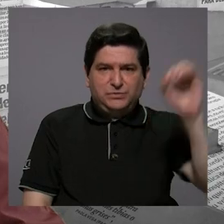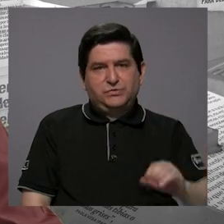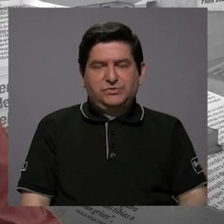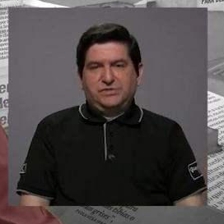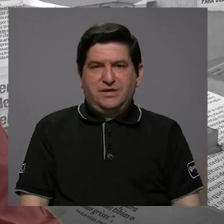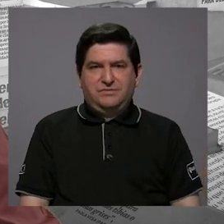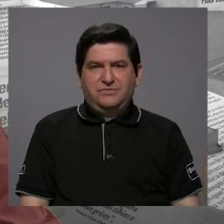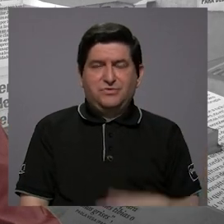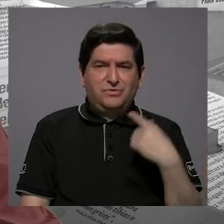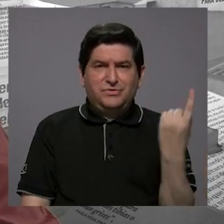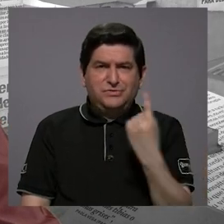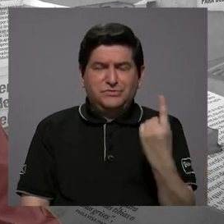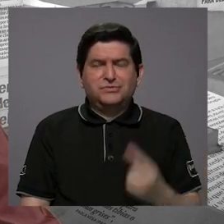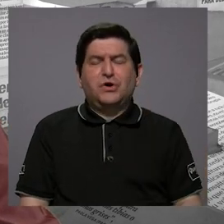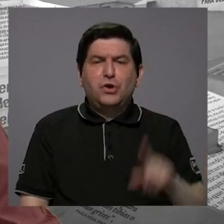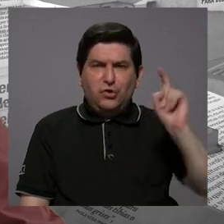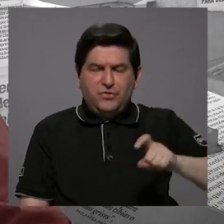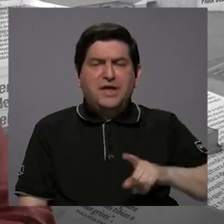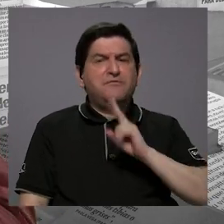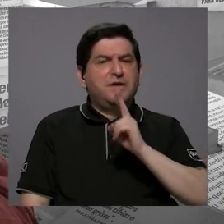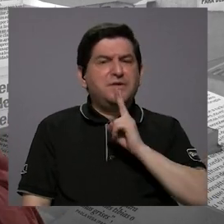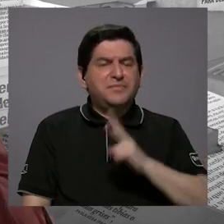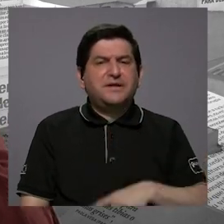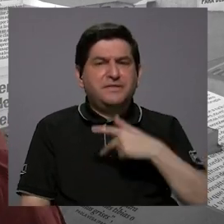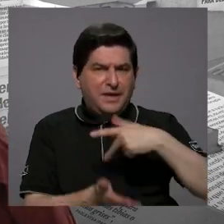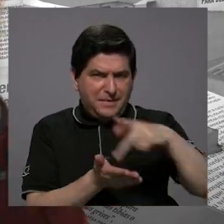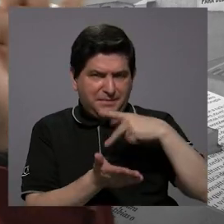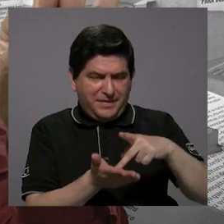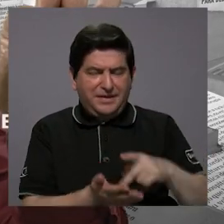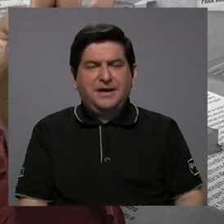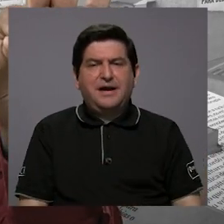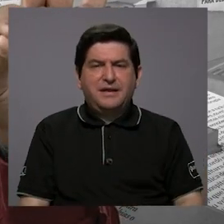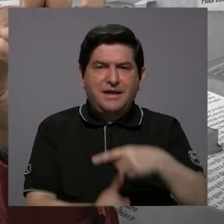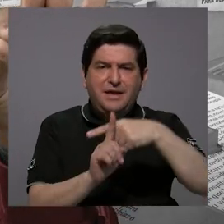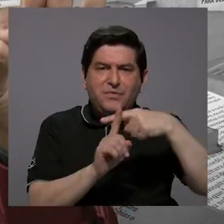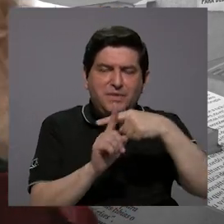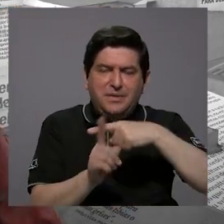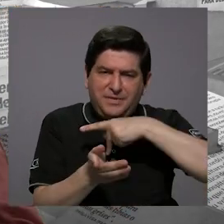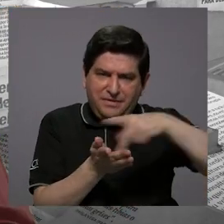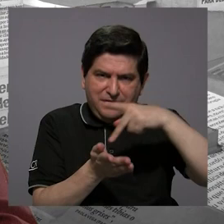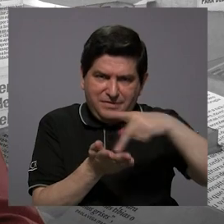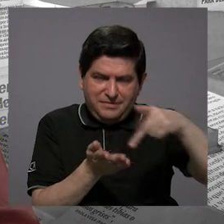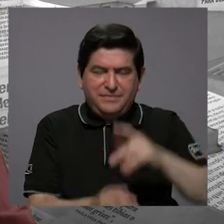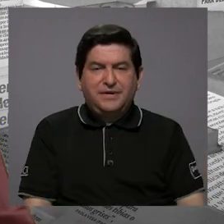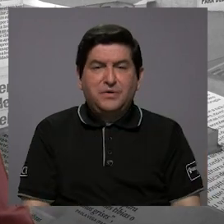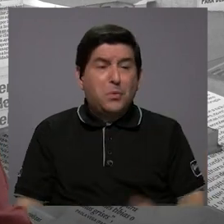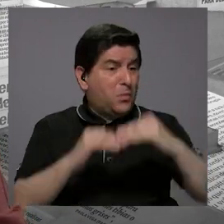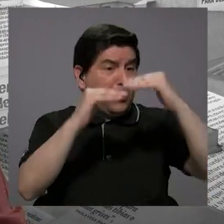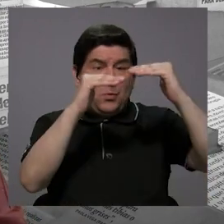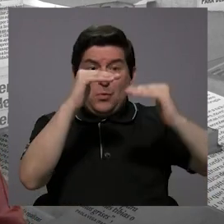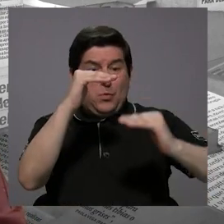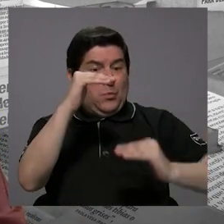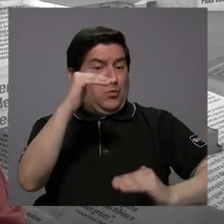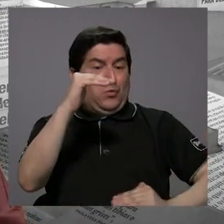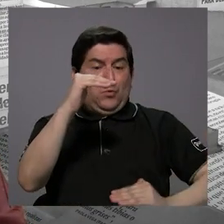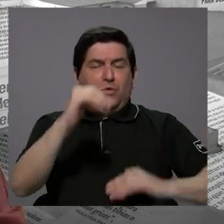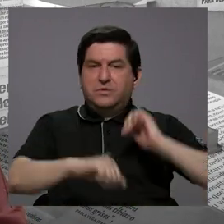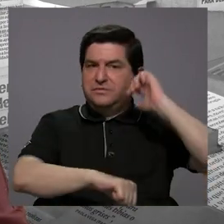apenas el 10% de lo que debería ganar en cuanto a una media salarial, ¿verdad? Entonces está muy bajo porque se estableció, como